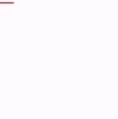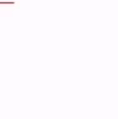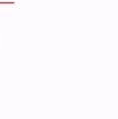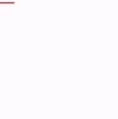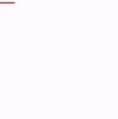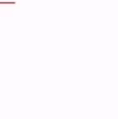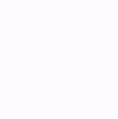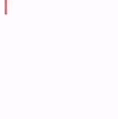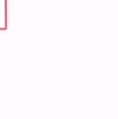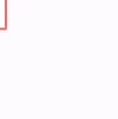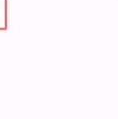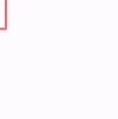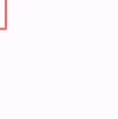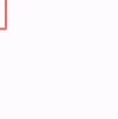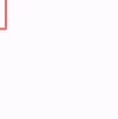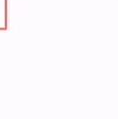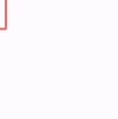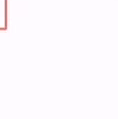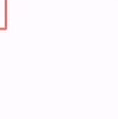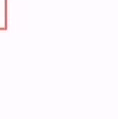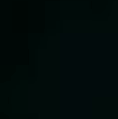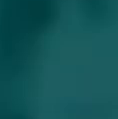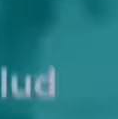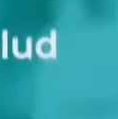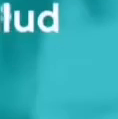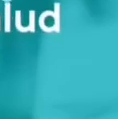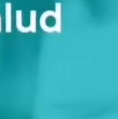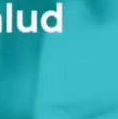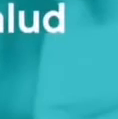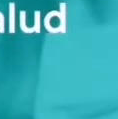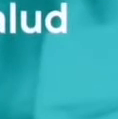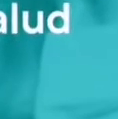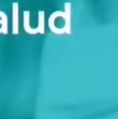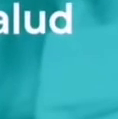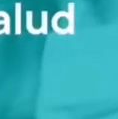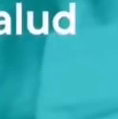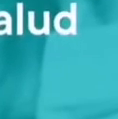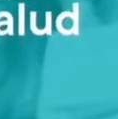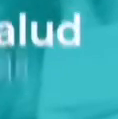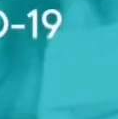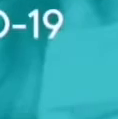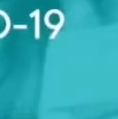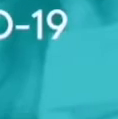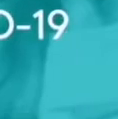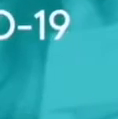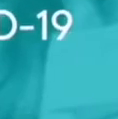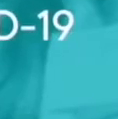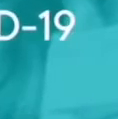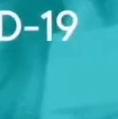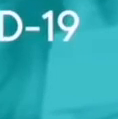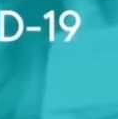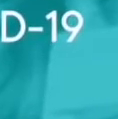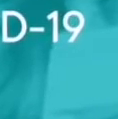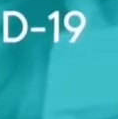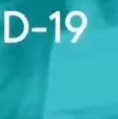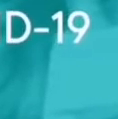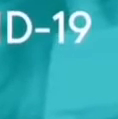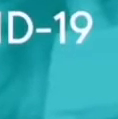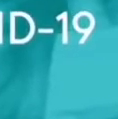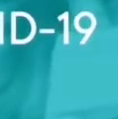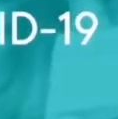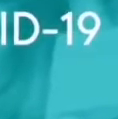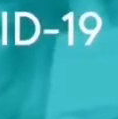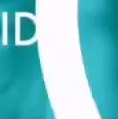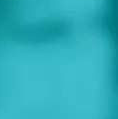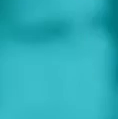Gobierno del Perú. El Perú primero. Colaboremos con las autoridades de salud para disminuir los contagios de